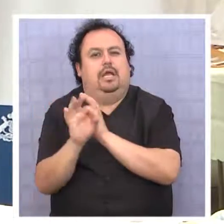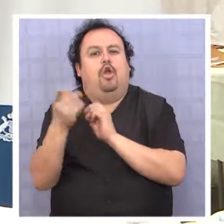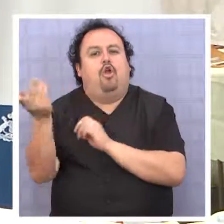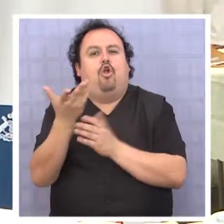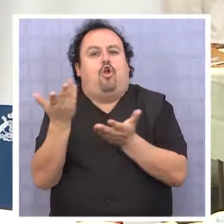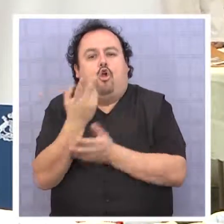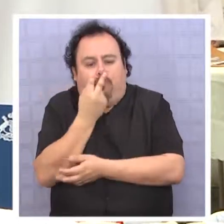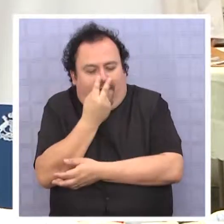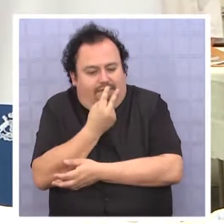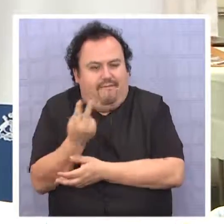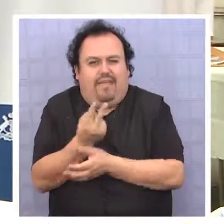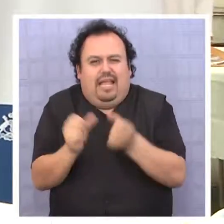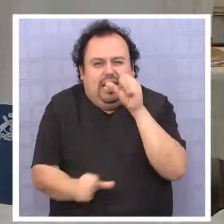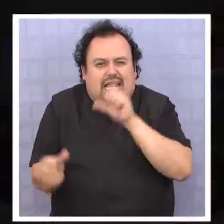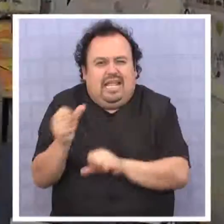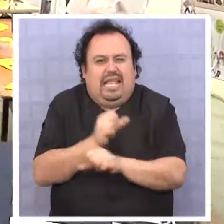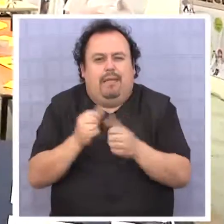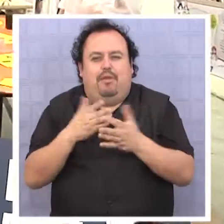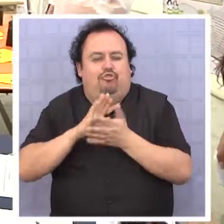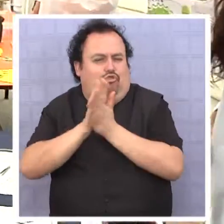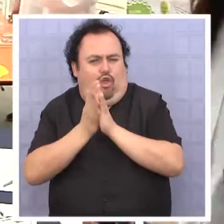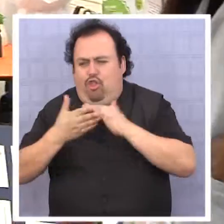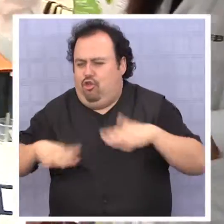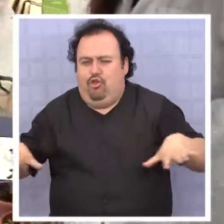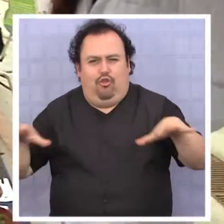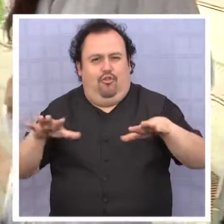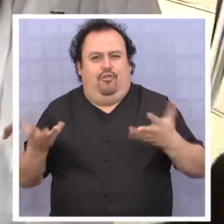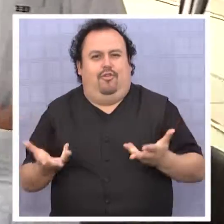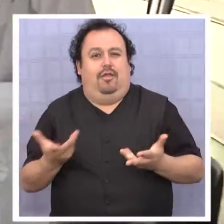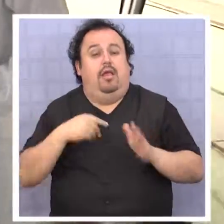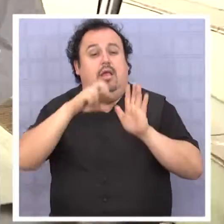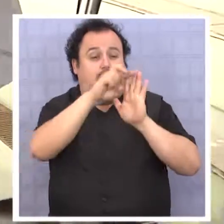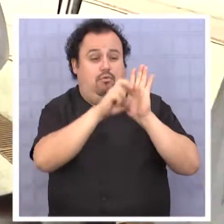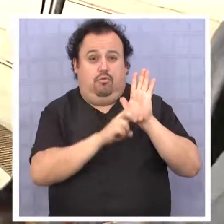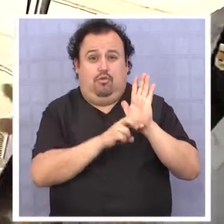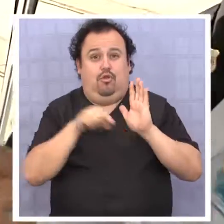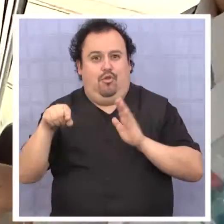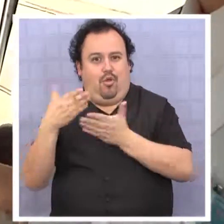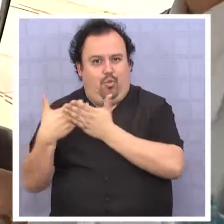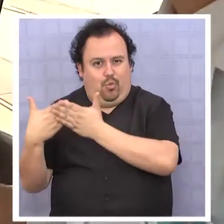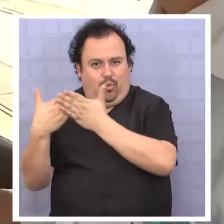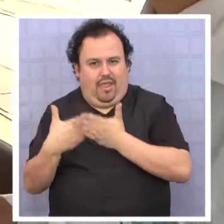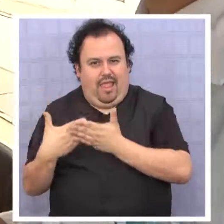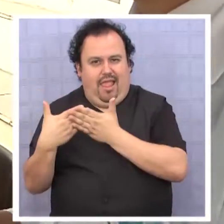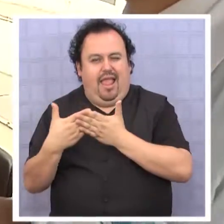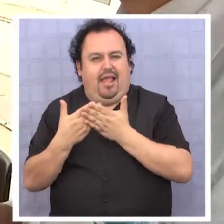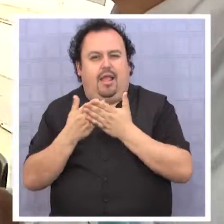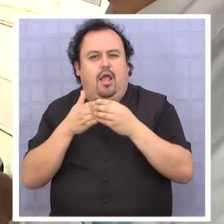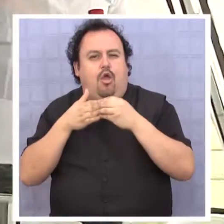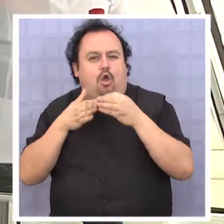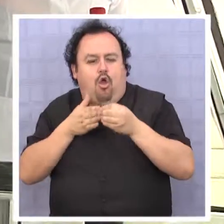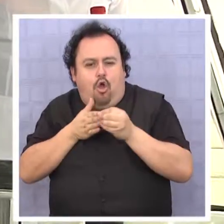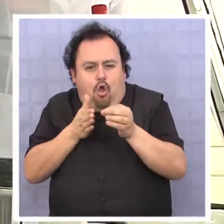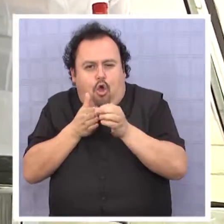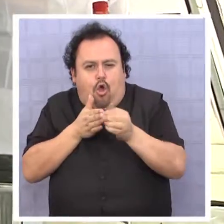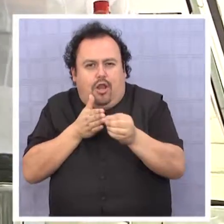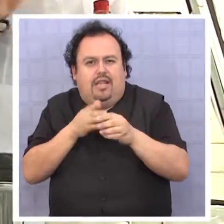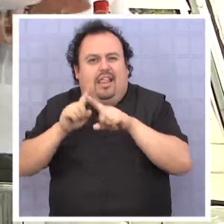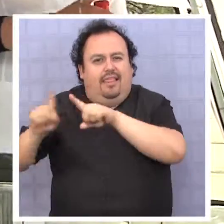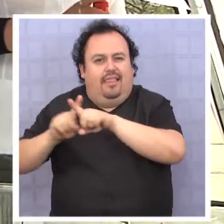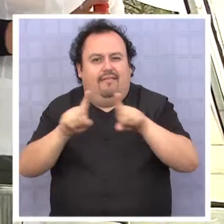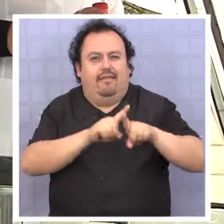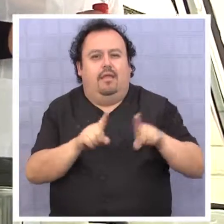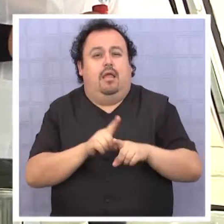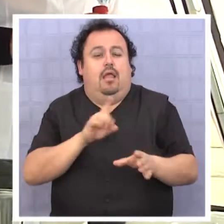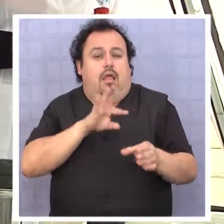química en lo cotidiano, en todo. Los proyectos de los estudiantes tuvieron distintas orientaciones, entre ellas